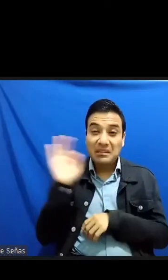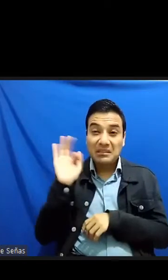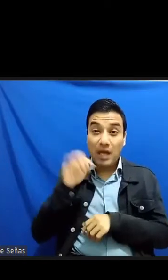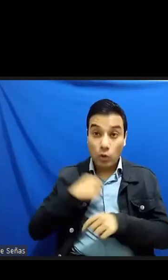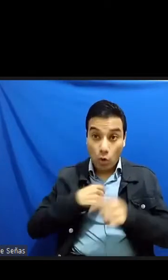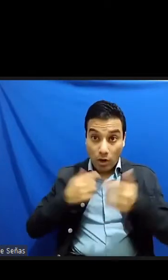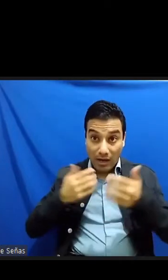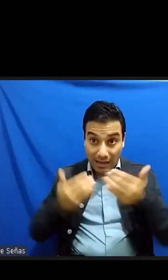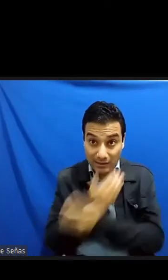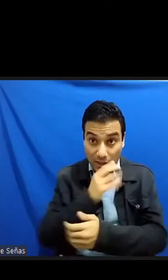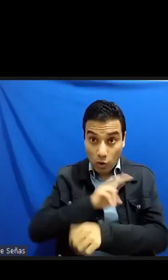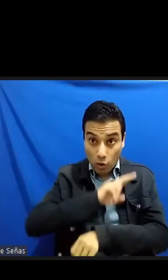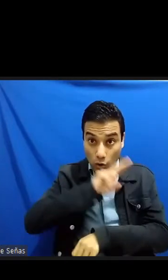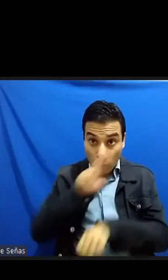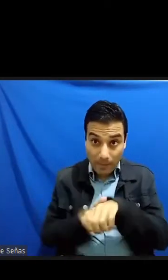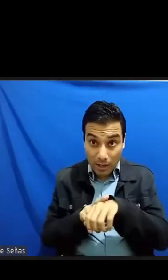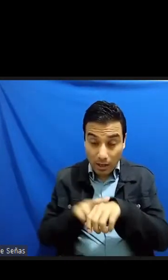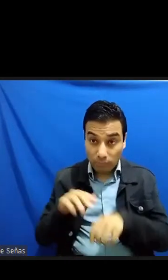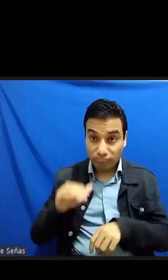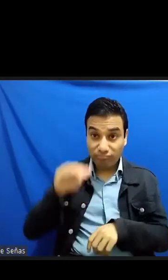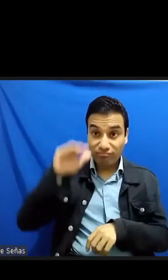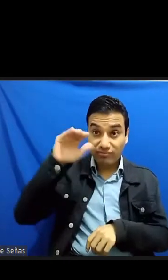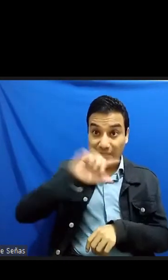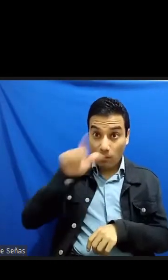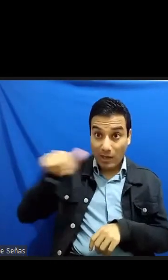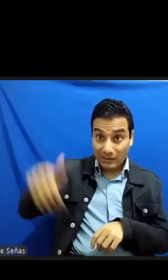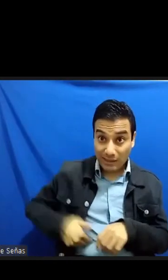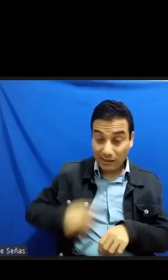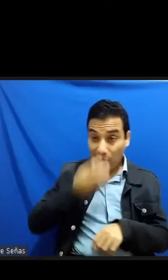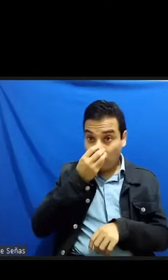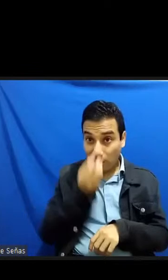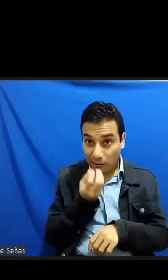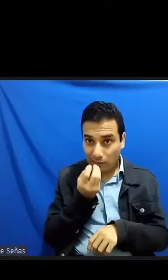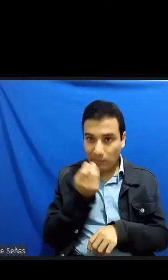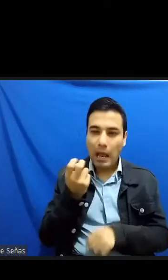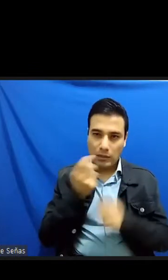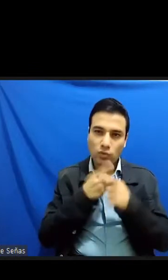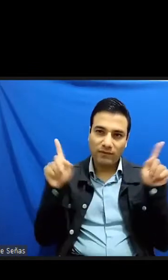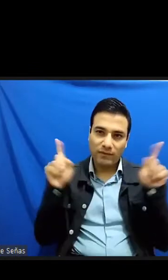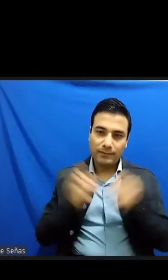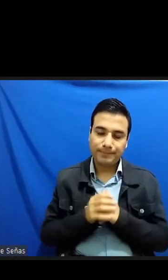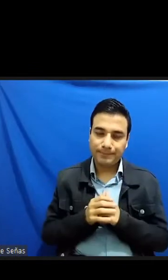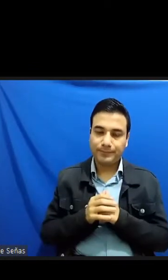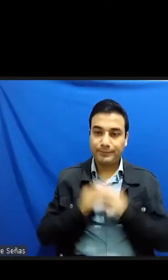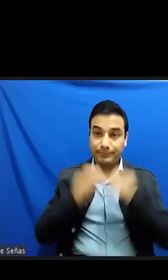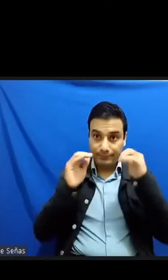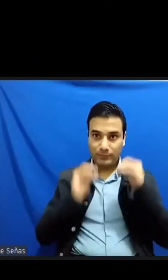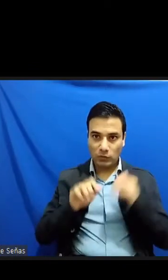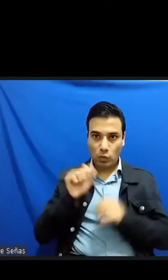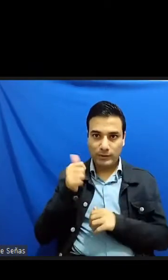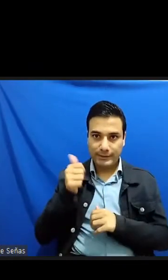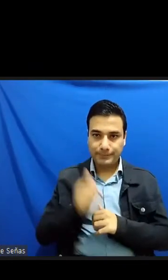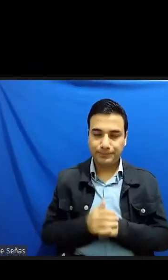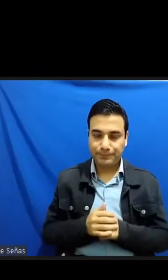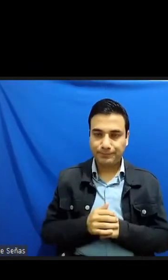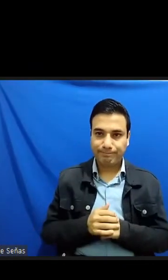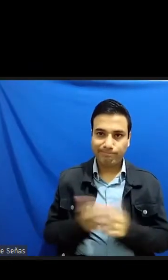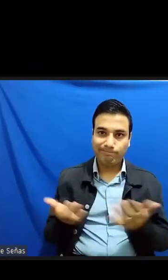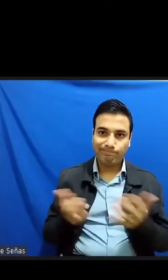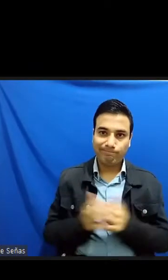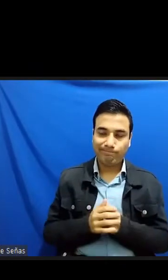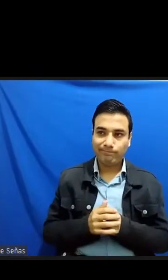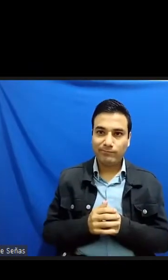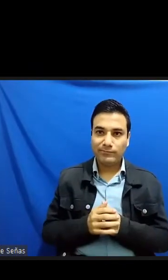11 allí tenemos además las enseñanzas del poeta